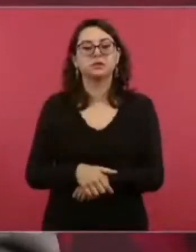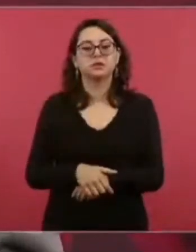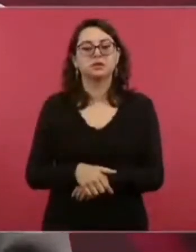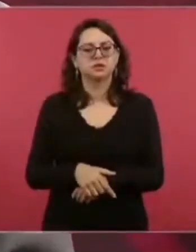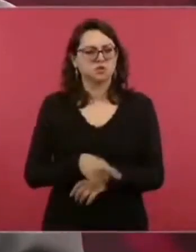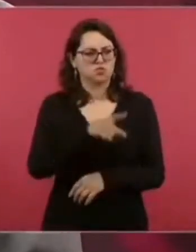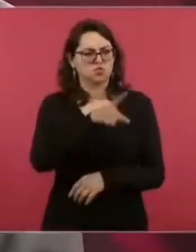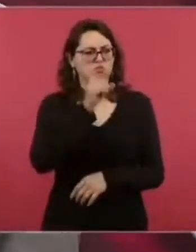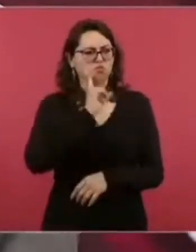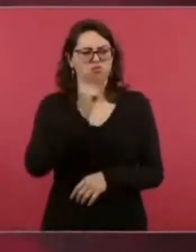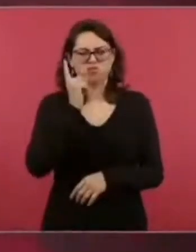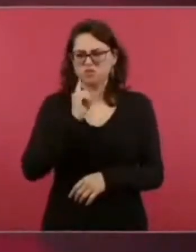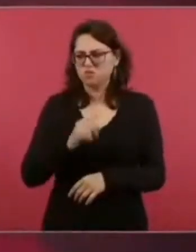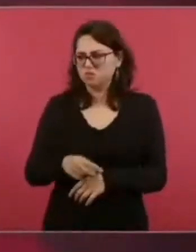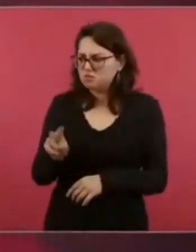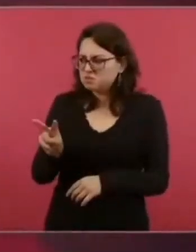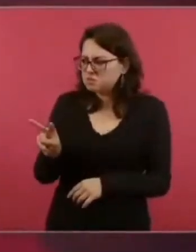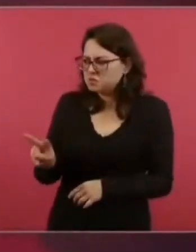molestísima.